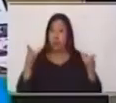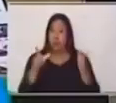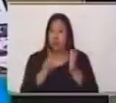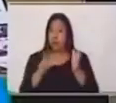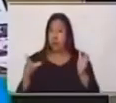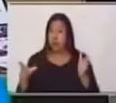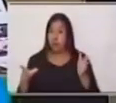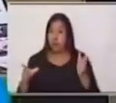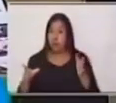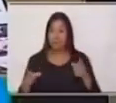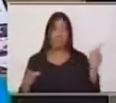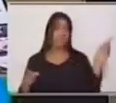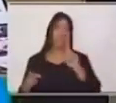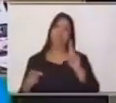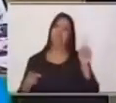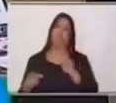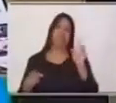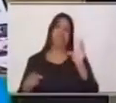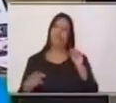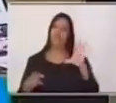Es cierto, no lo posee.